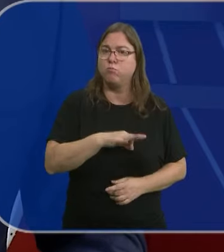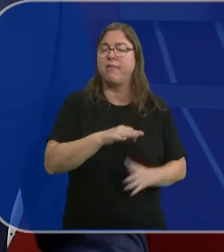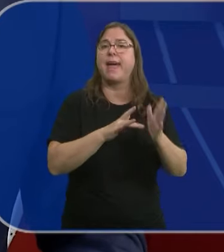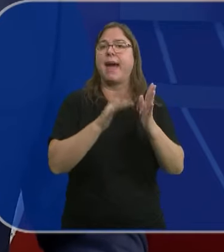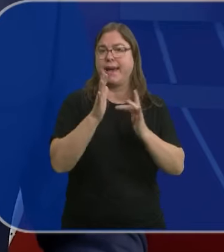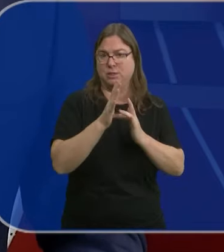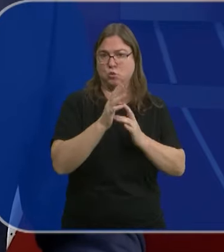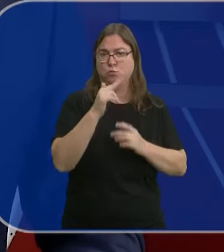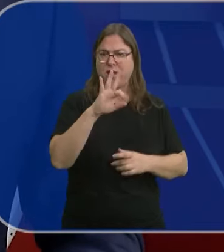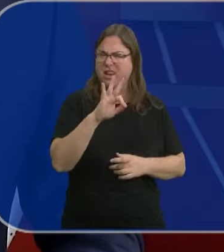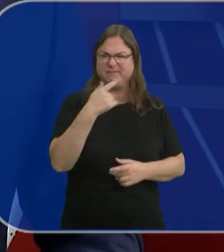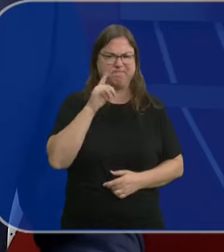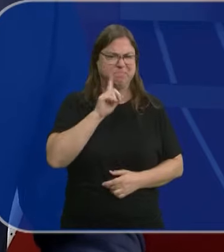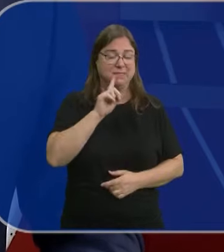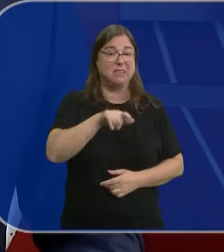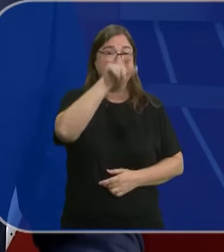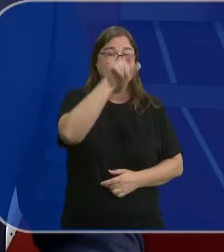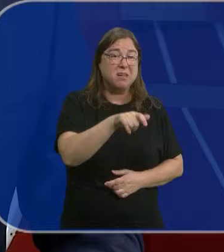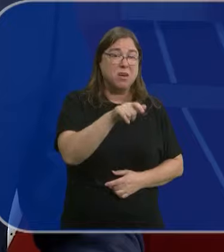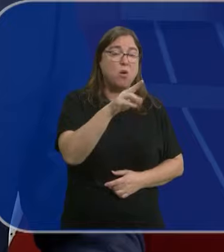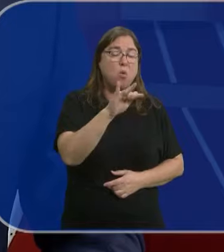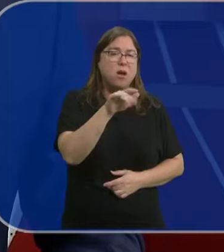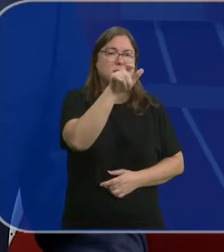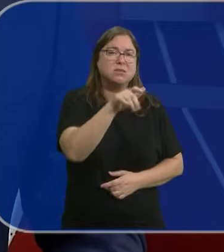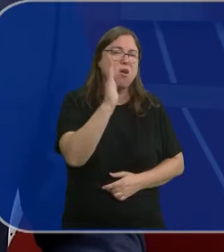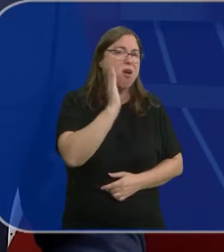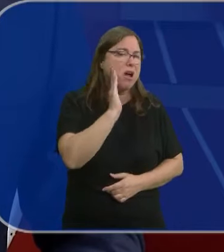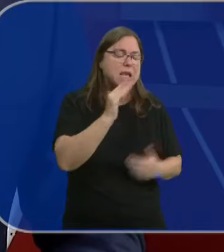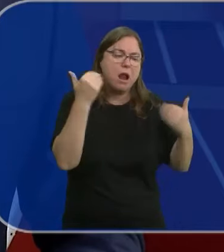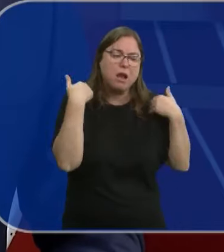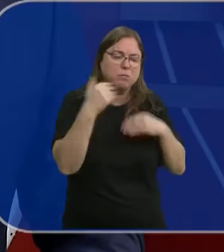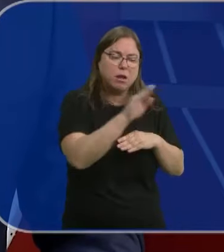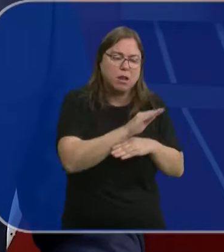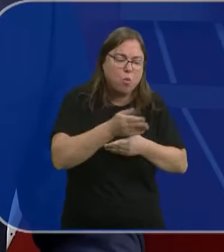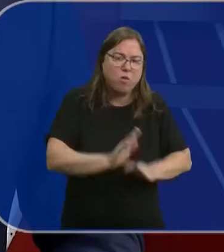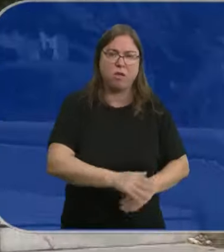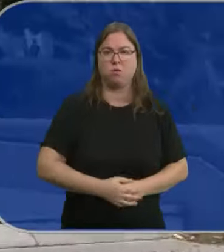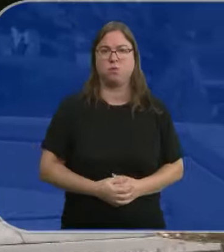Jesús Pradales y han descrito a Juana como una persona cariñosa y muy responsable con sus hijos.